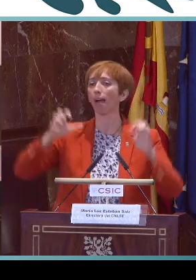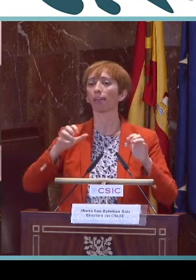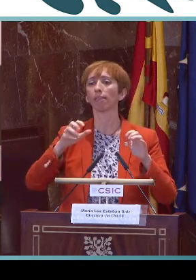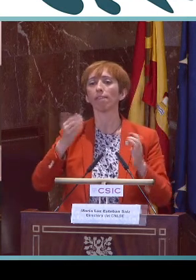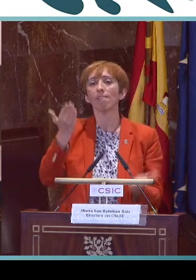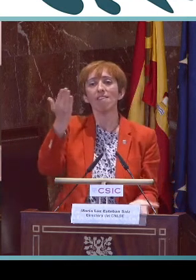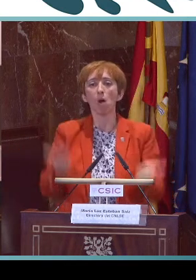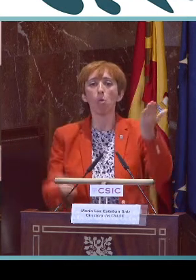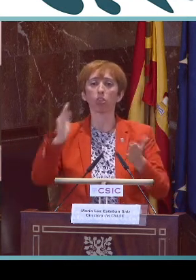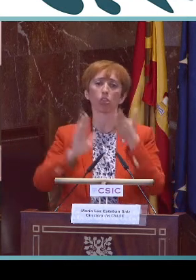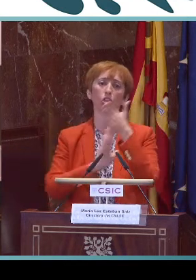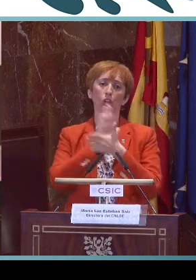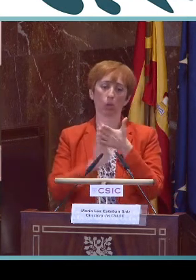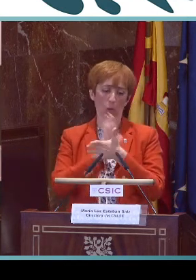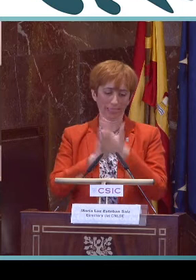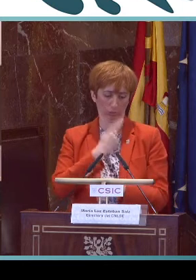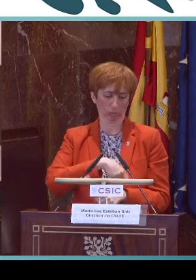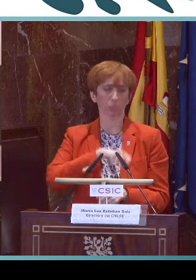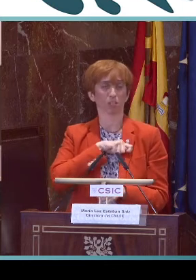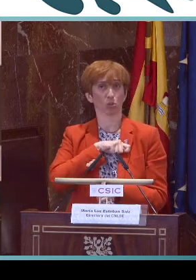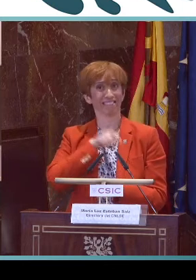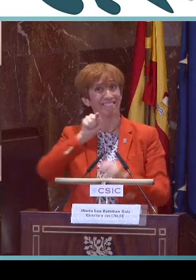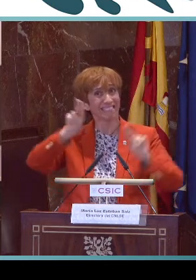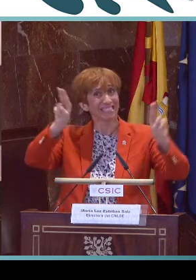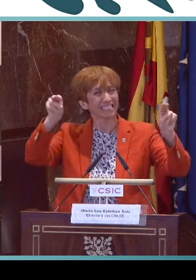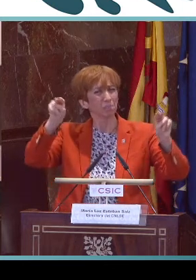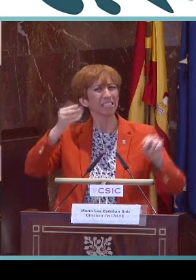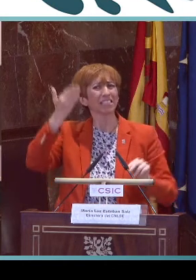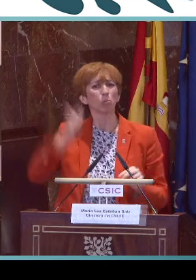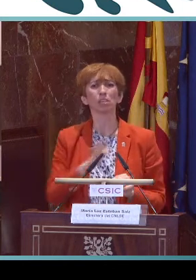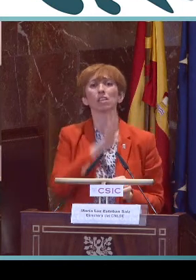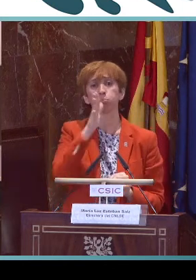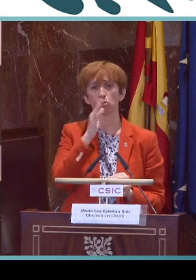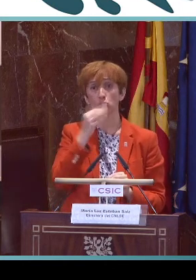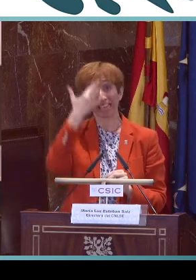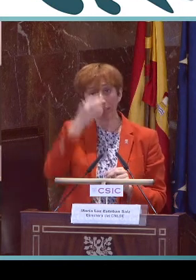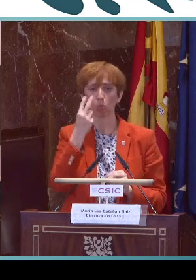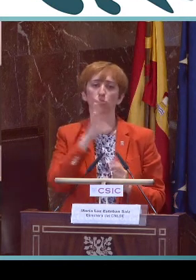trascendencia, la adquisición, aprendizaje y evaluación de la lengua de signos.